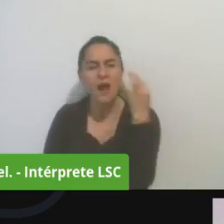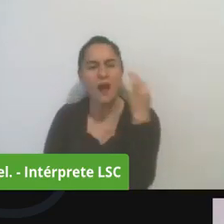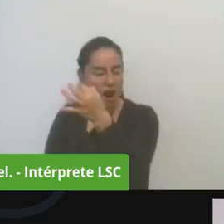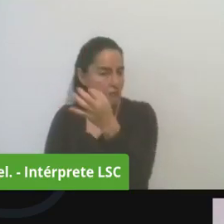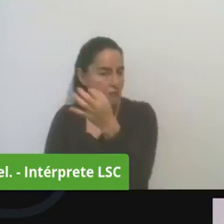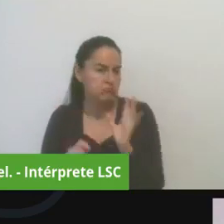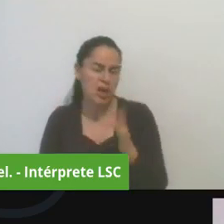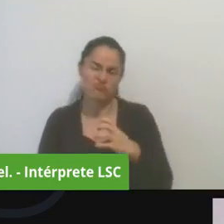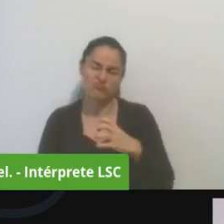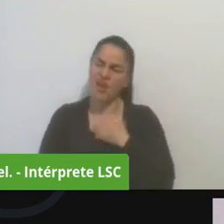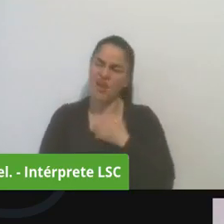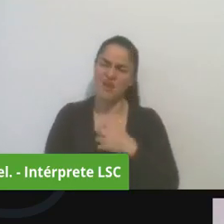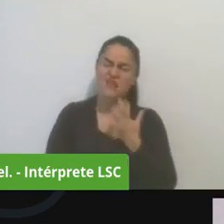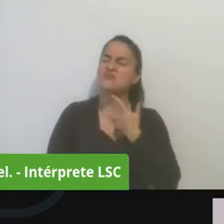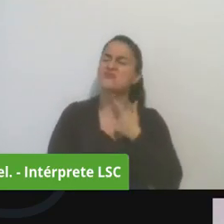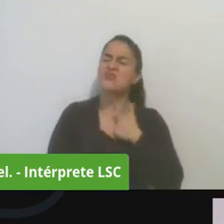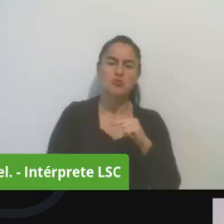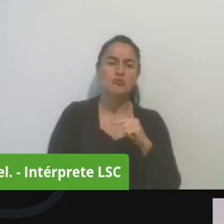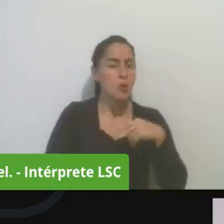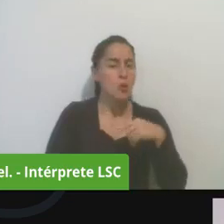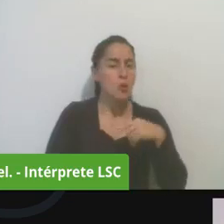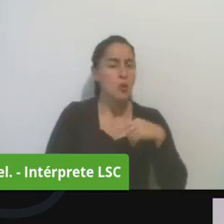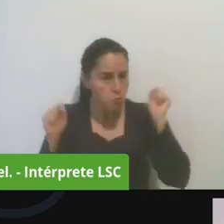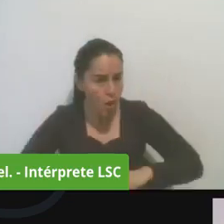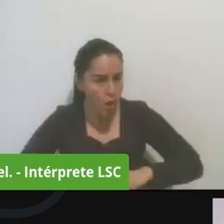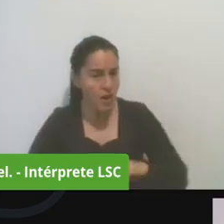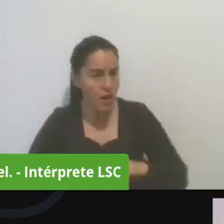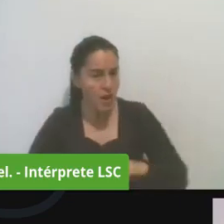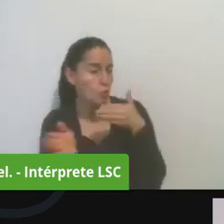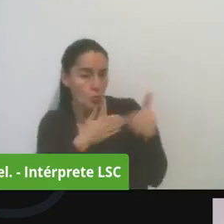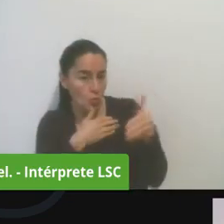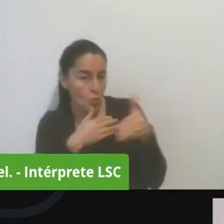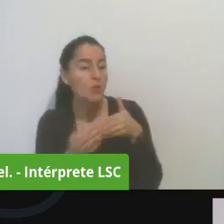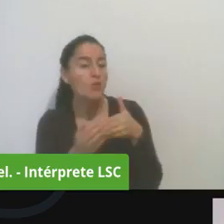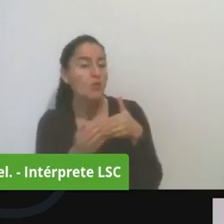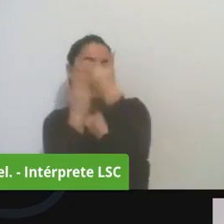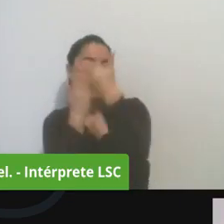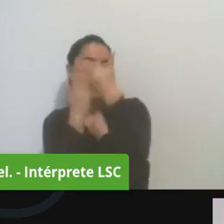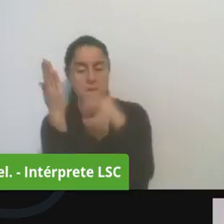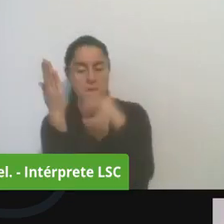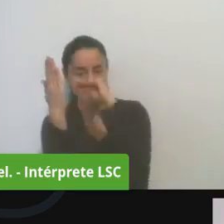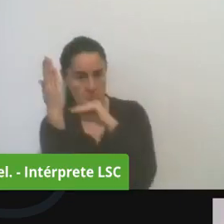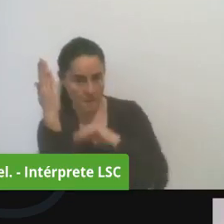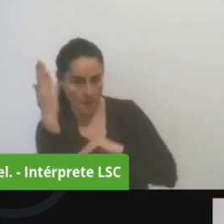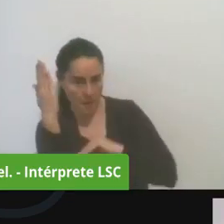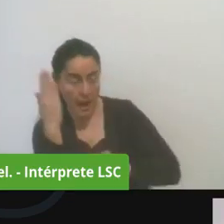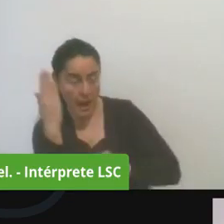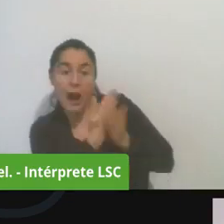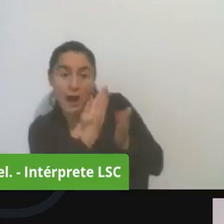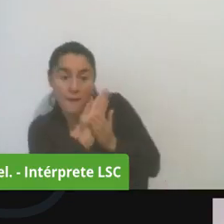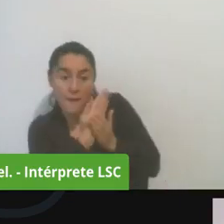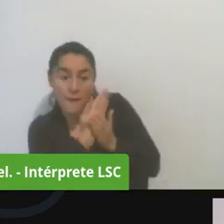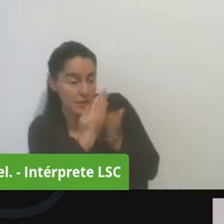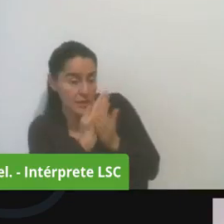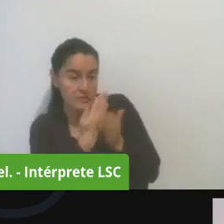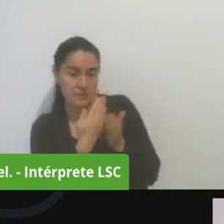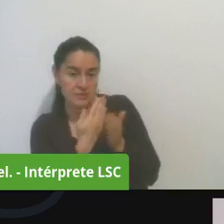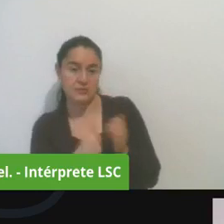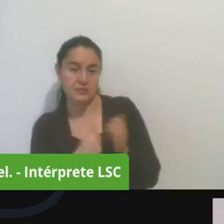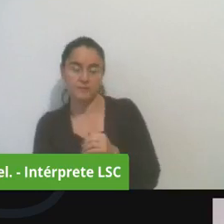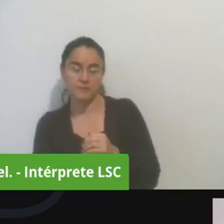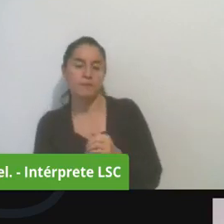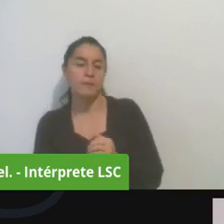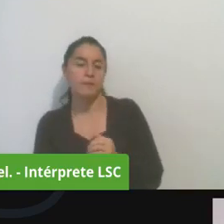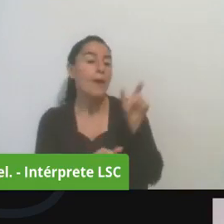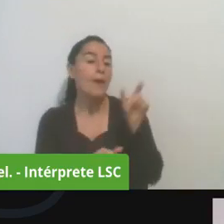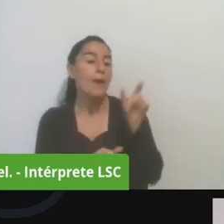los comunales esto que así sea la autonomía de la ley siete cuarenta y tres y el organismo electoral ningún ciudadano está por encima de la constitución y las leyes entonces